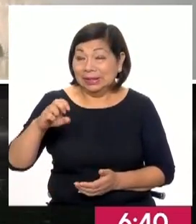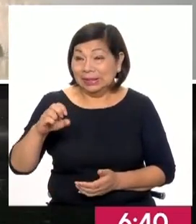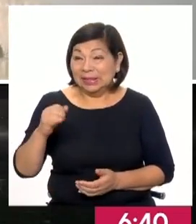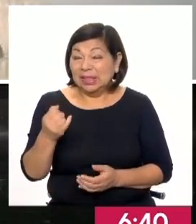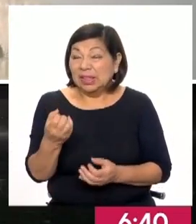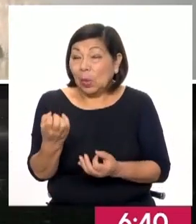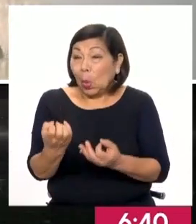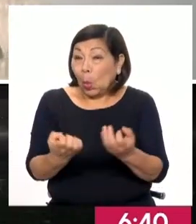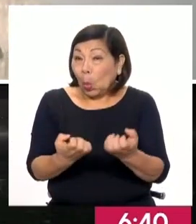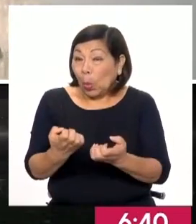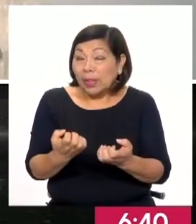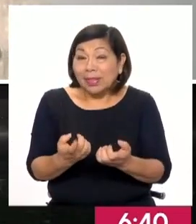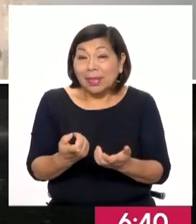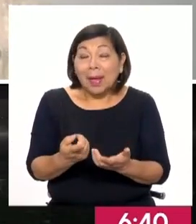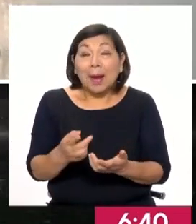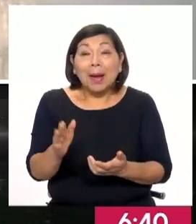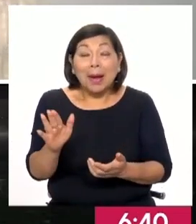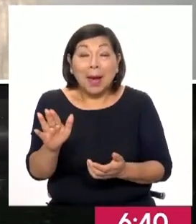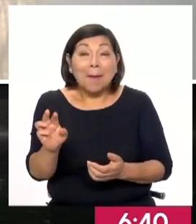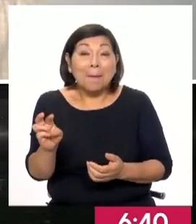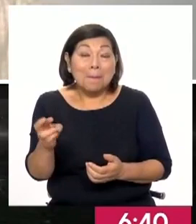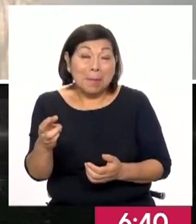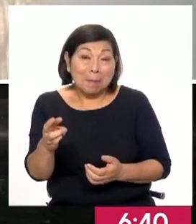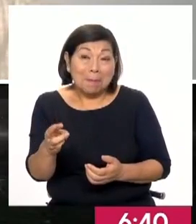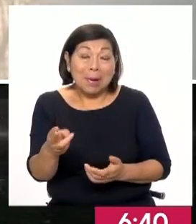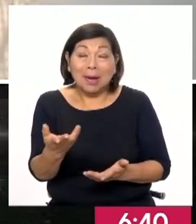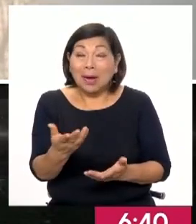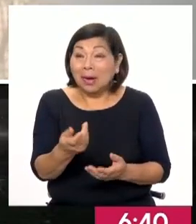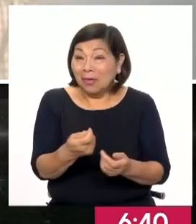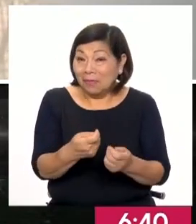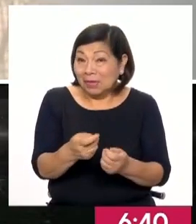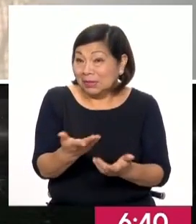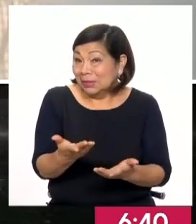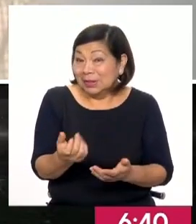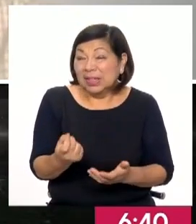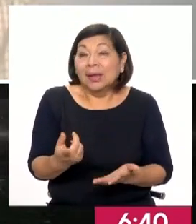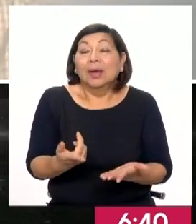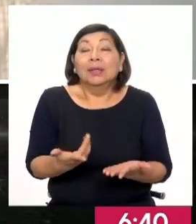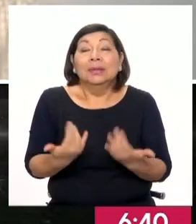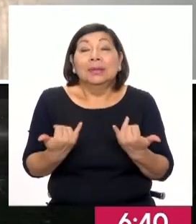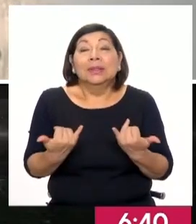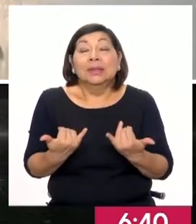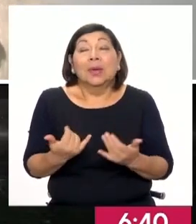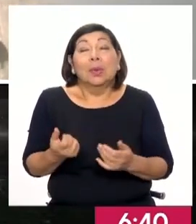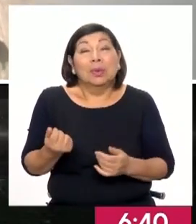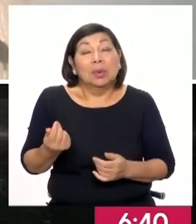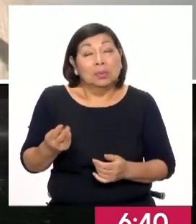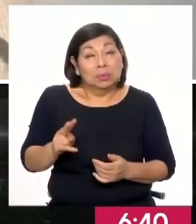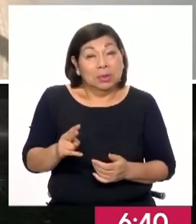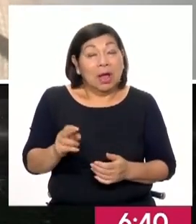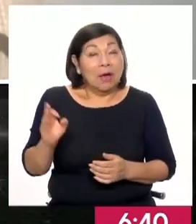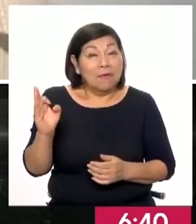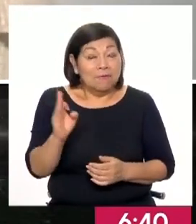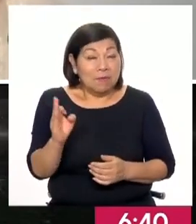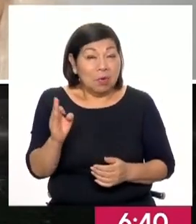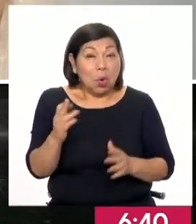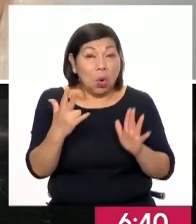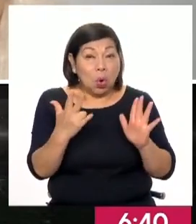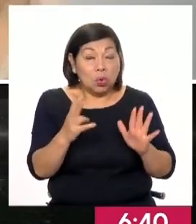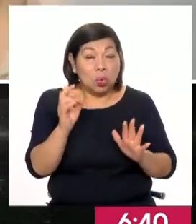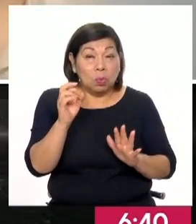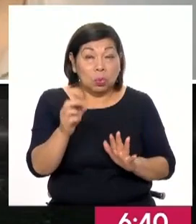estadísticas, sino lo dice el ama de casa y lo dicen los comerciantes, ¿verdad? A ver, la inflación acumulada a febrero llega a 8